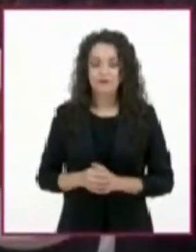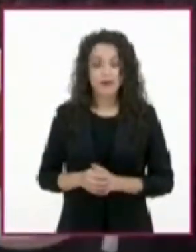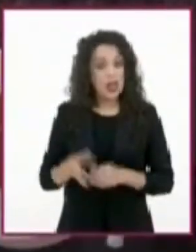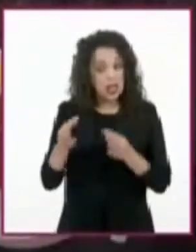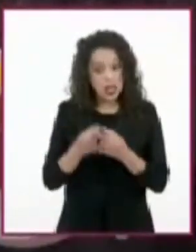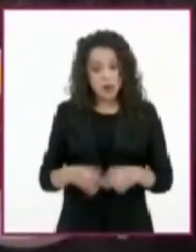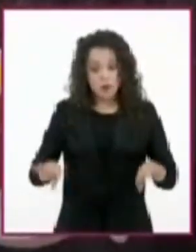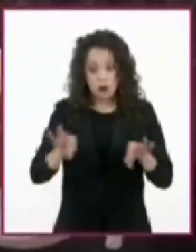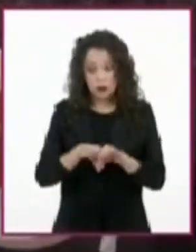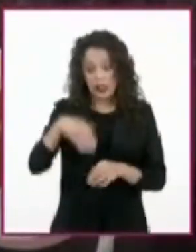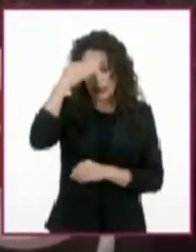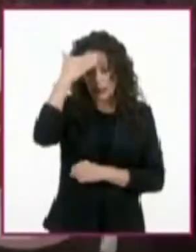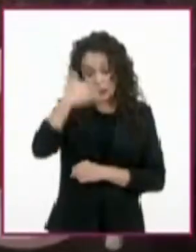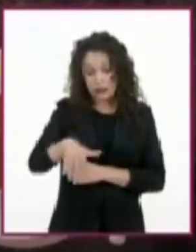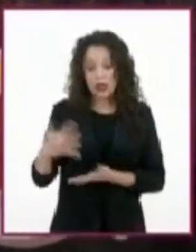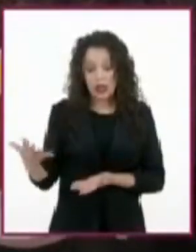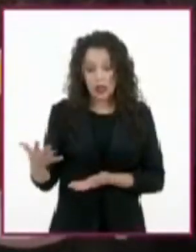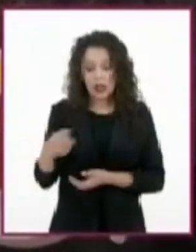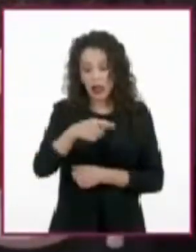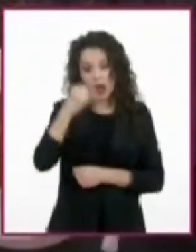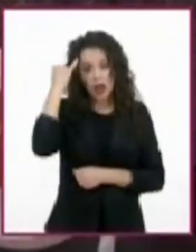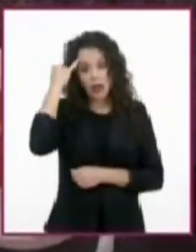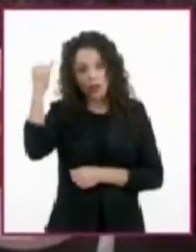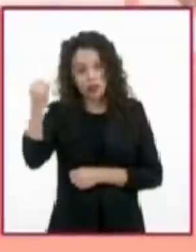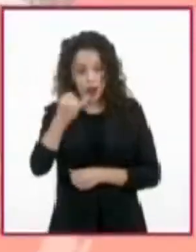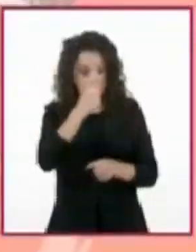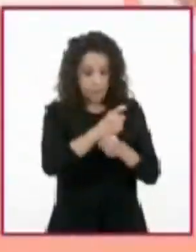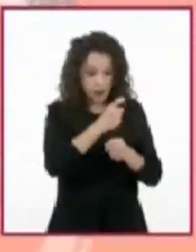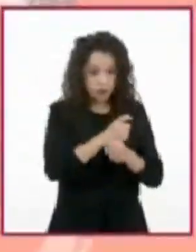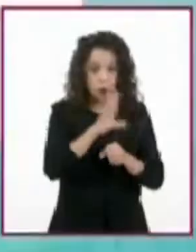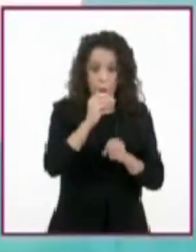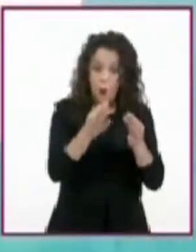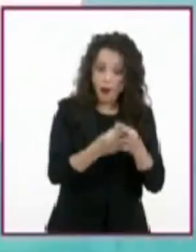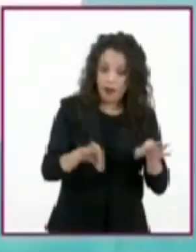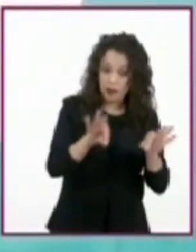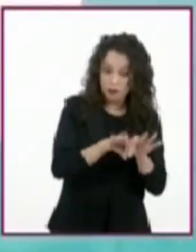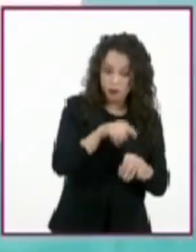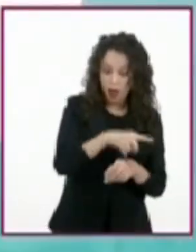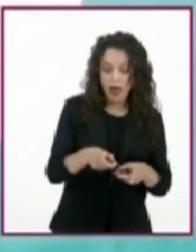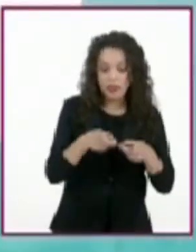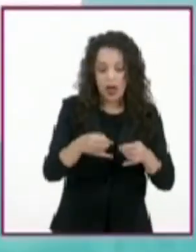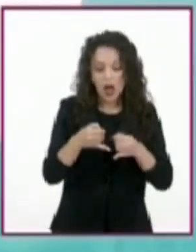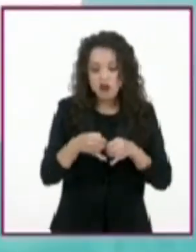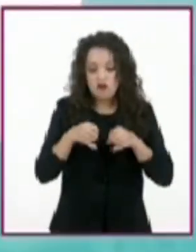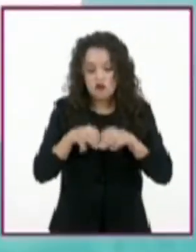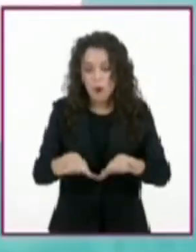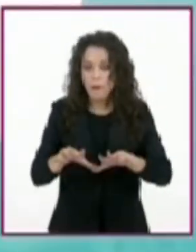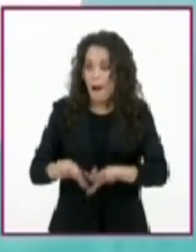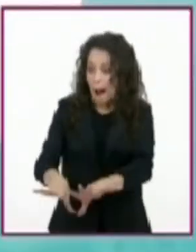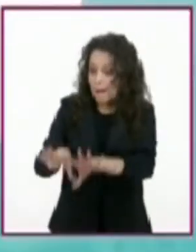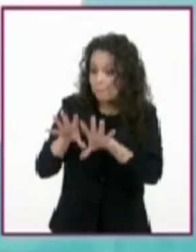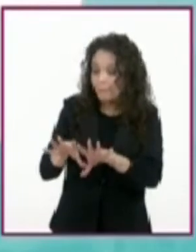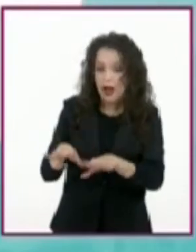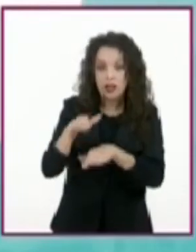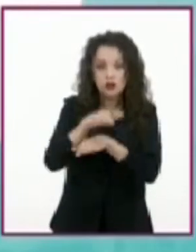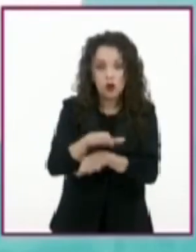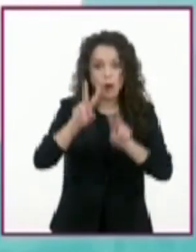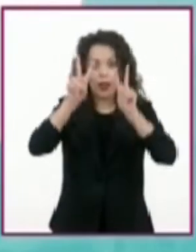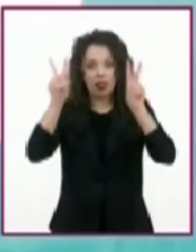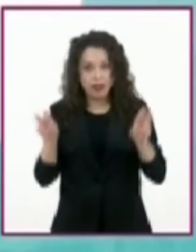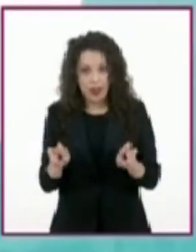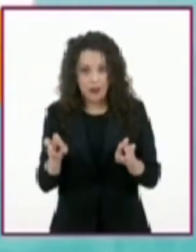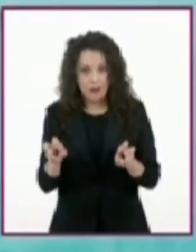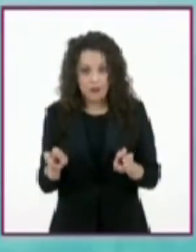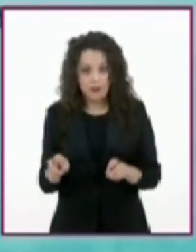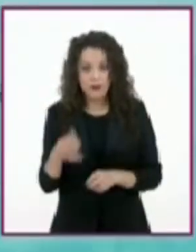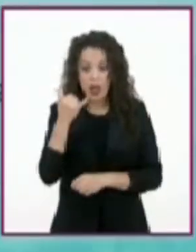importante saber que las ideas principales o primarias dan información esencial y relevante sobre el tema de manera breve y